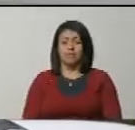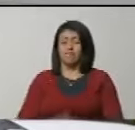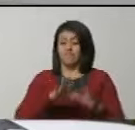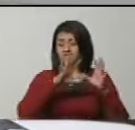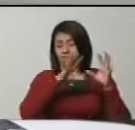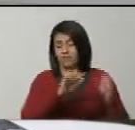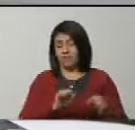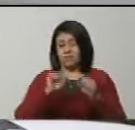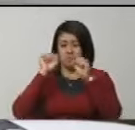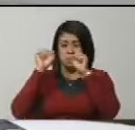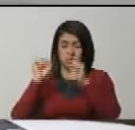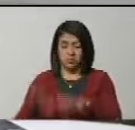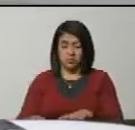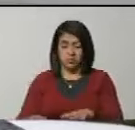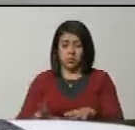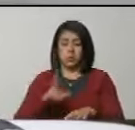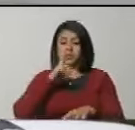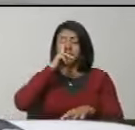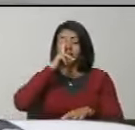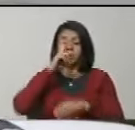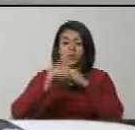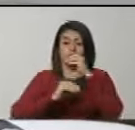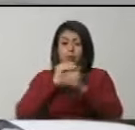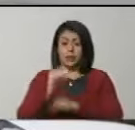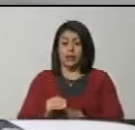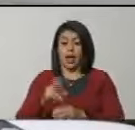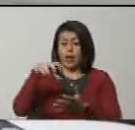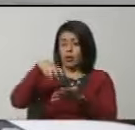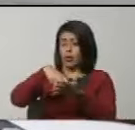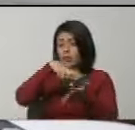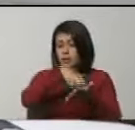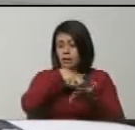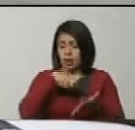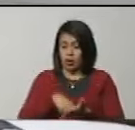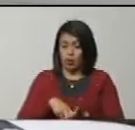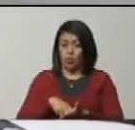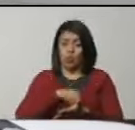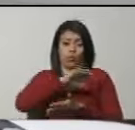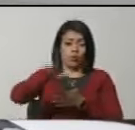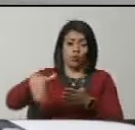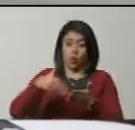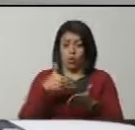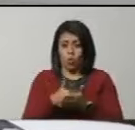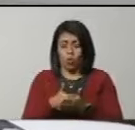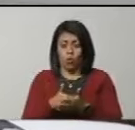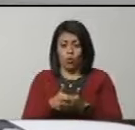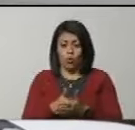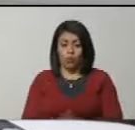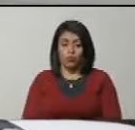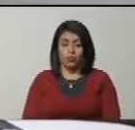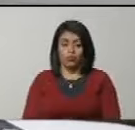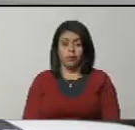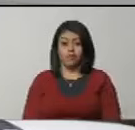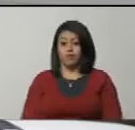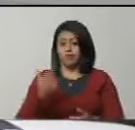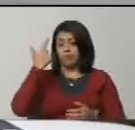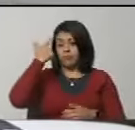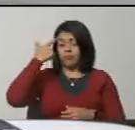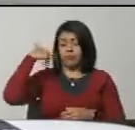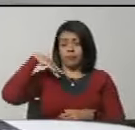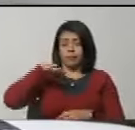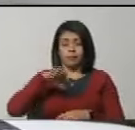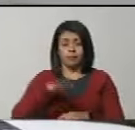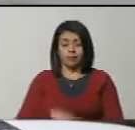arrastrados y arrastradas, esos arrodillados y arrodilladas, se creen